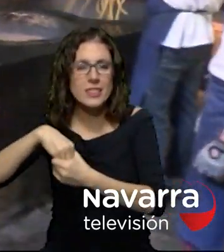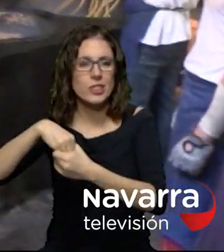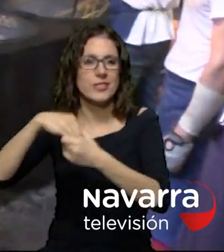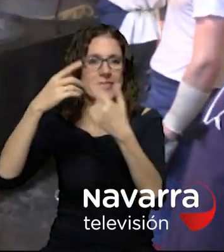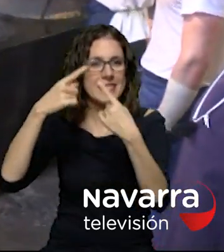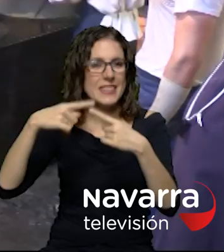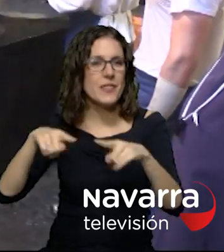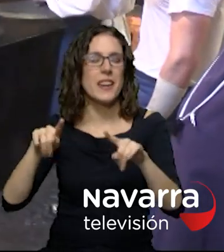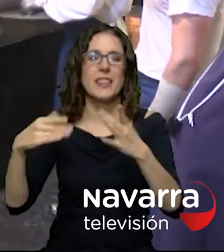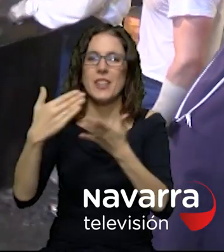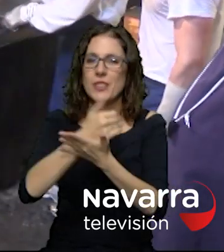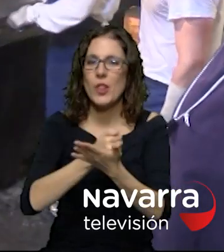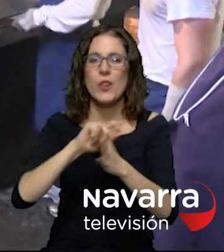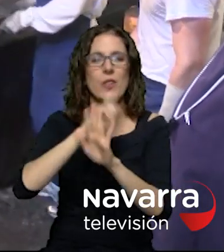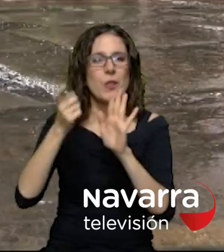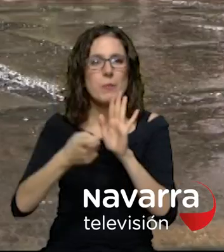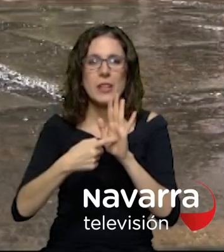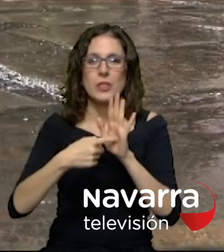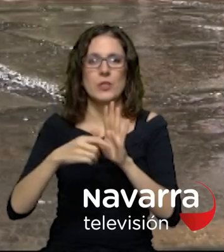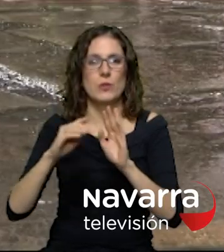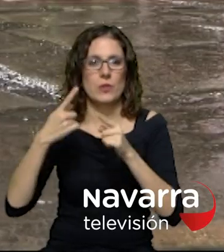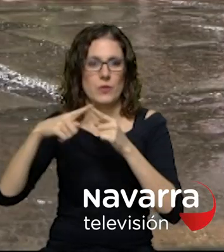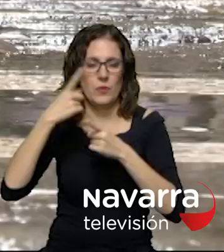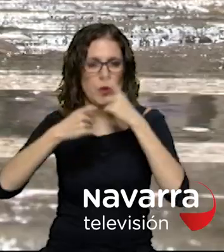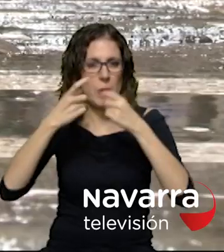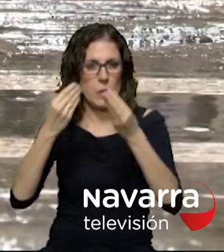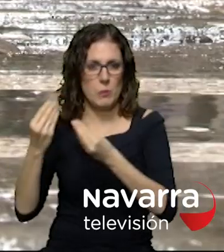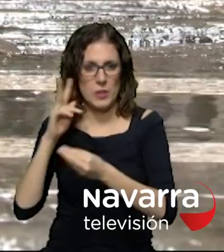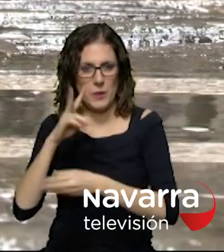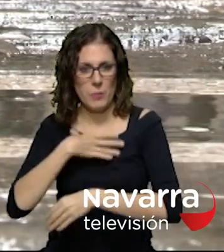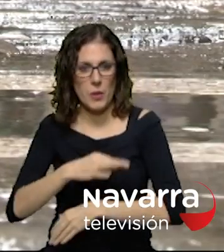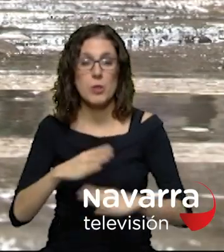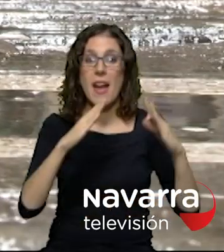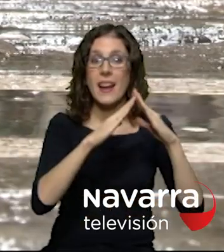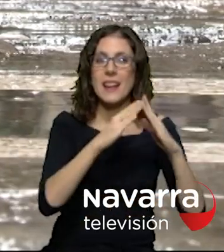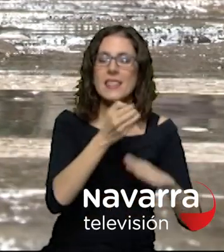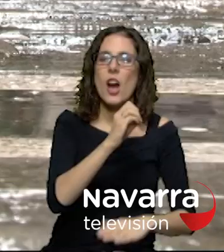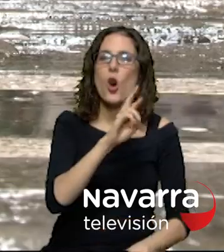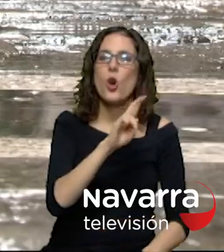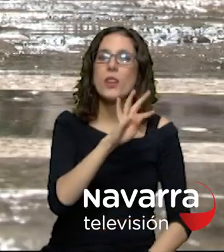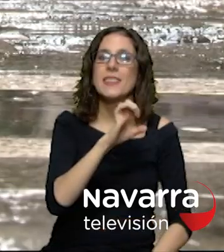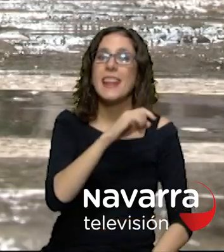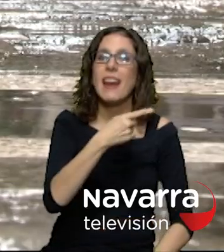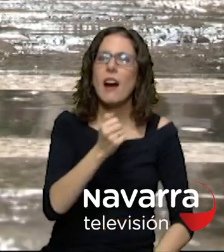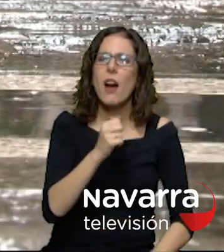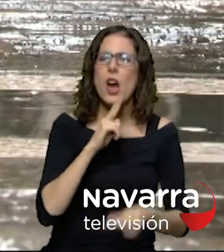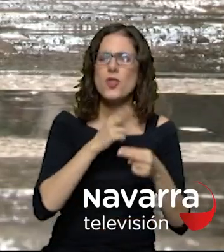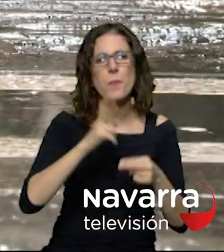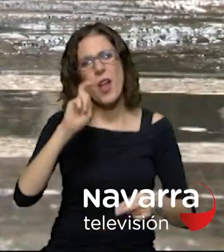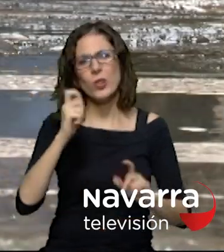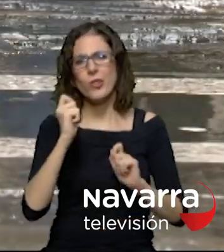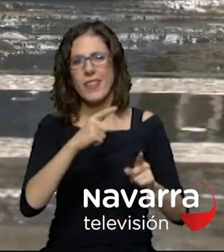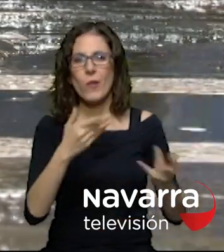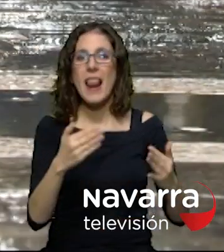hablan por sí solas de este establecimiento a casa ortega se le conoce como la casa de las mantas y es que era su